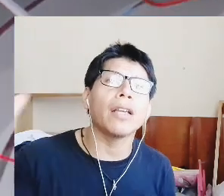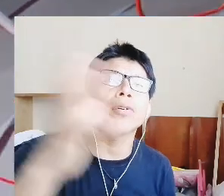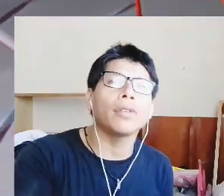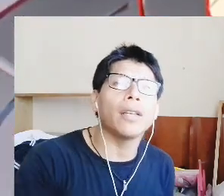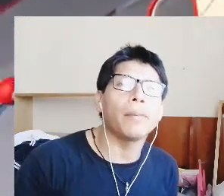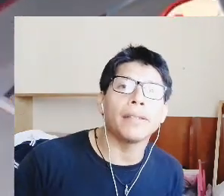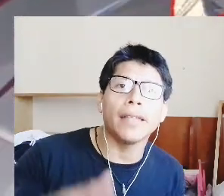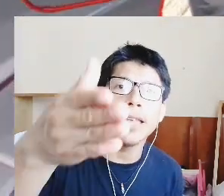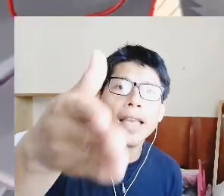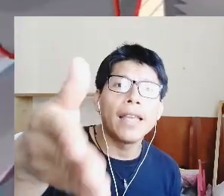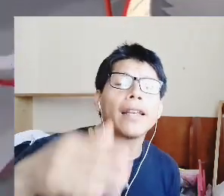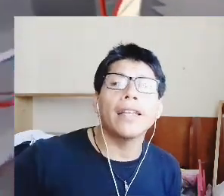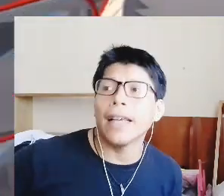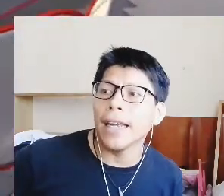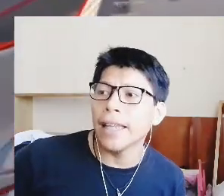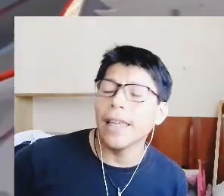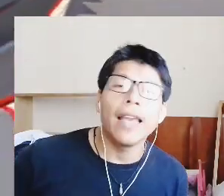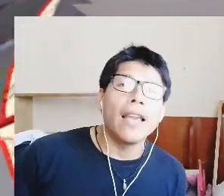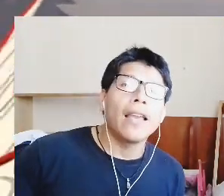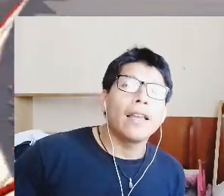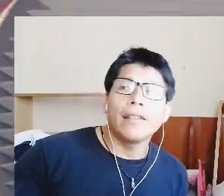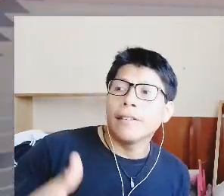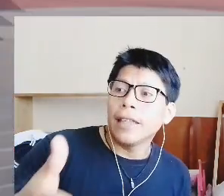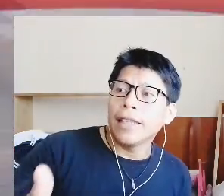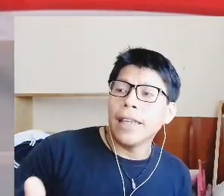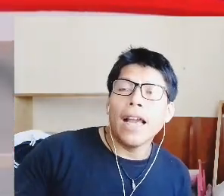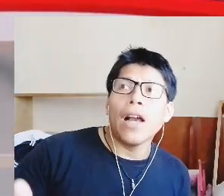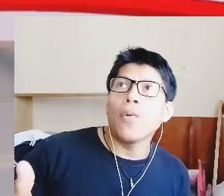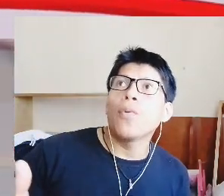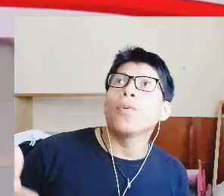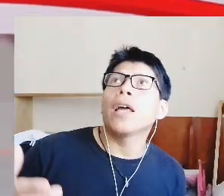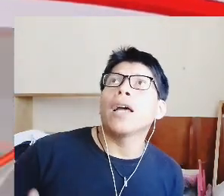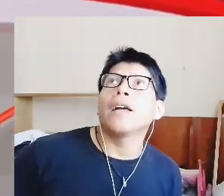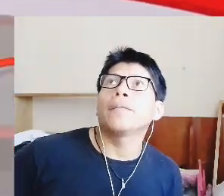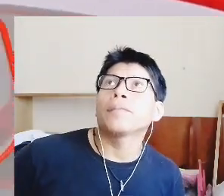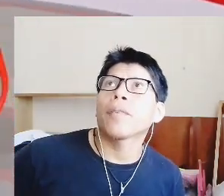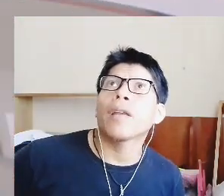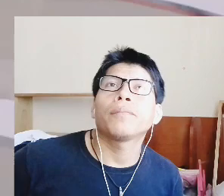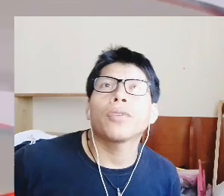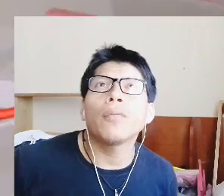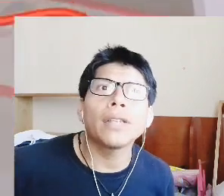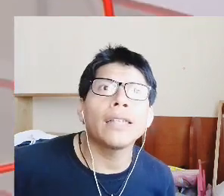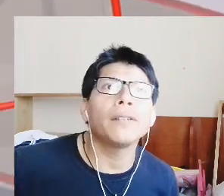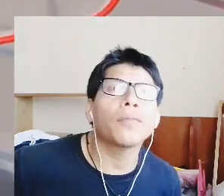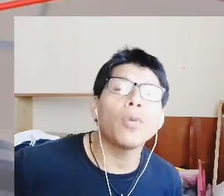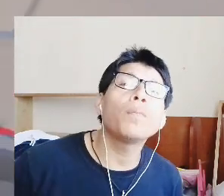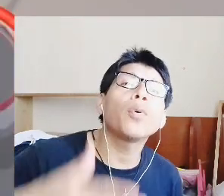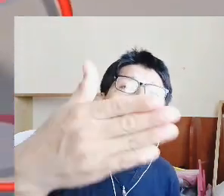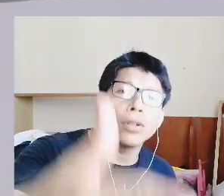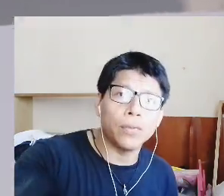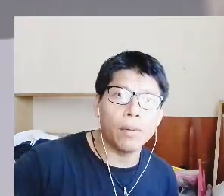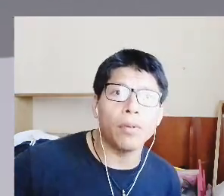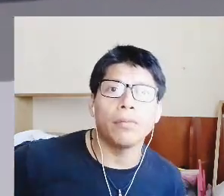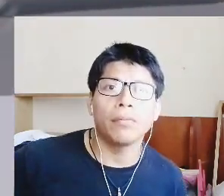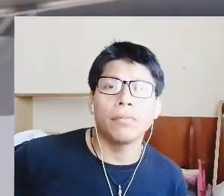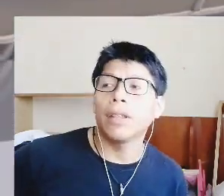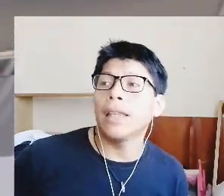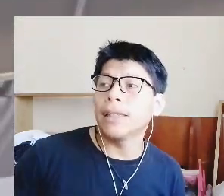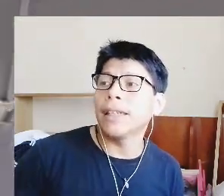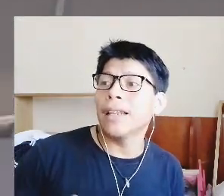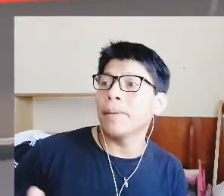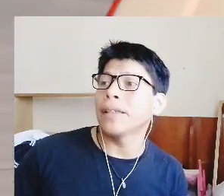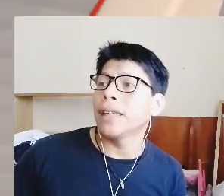la derecha va en contra el presidente y reina Haide tendría una ¿cómo se dice? un punto a su favor